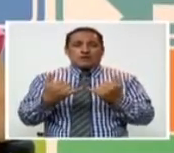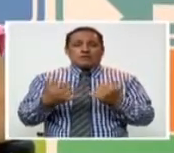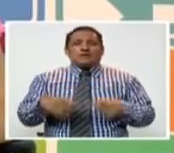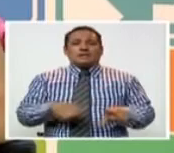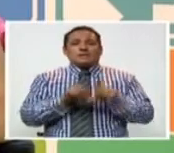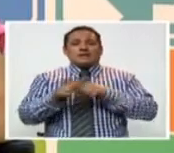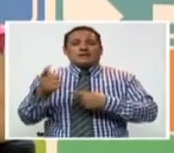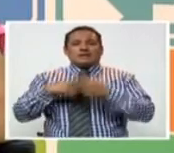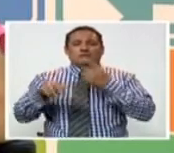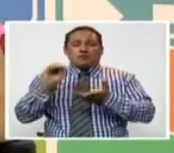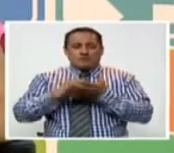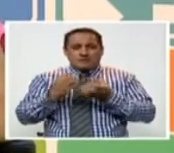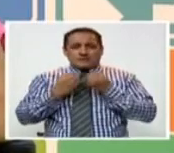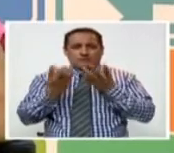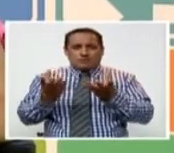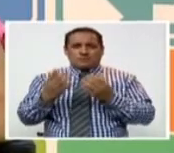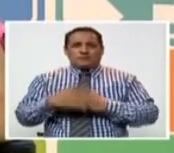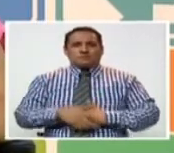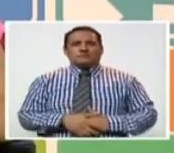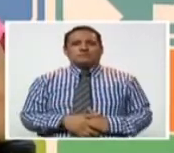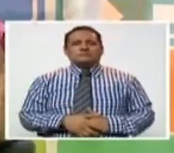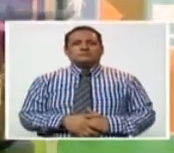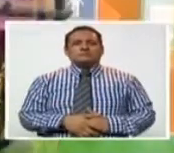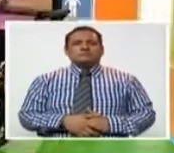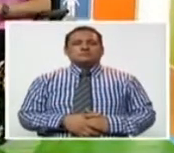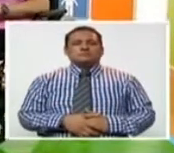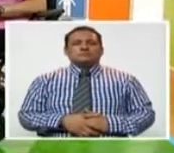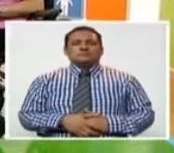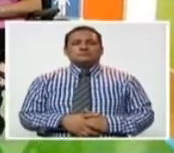a una pausa y regresamos con más aquí en Sin Barreras.